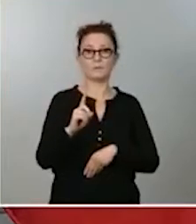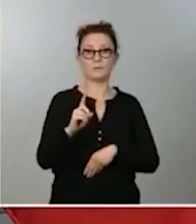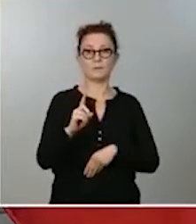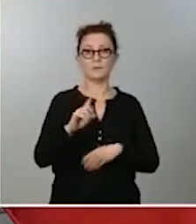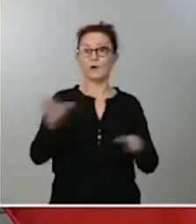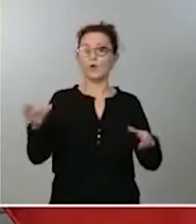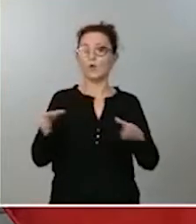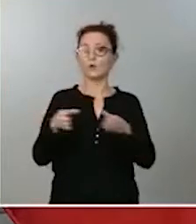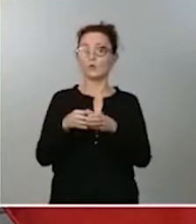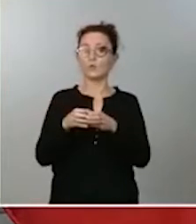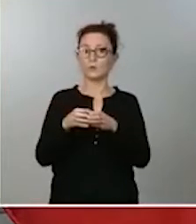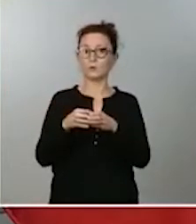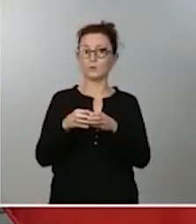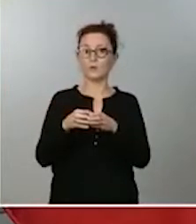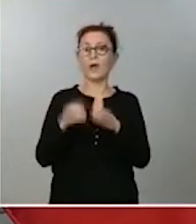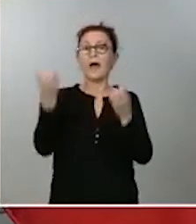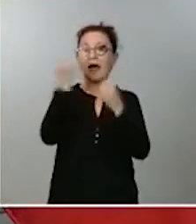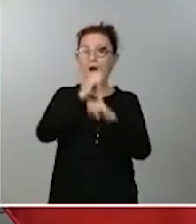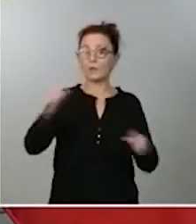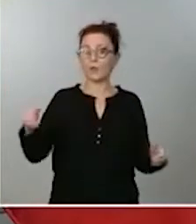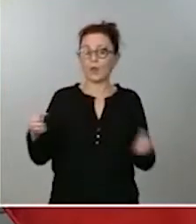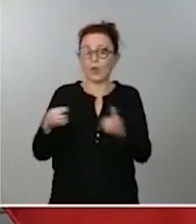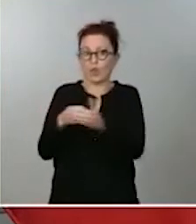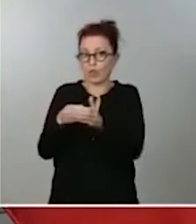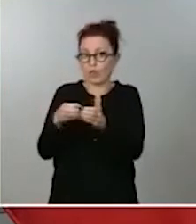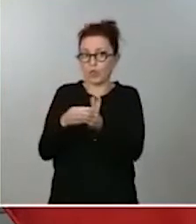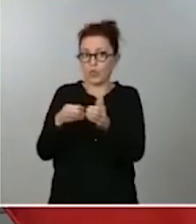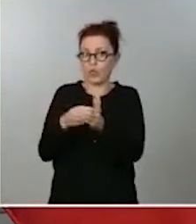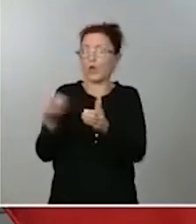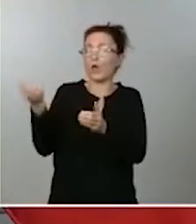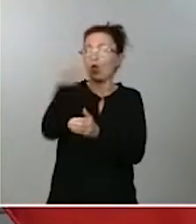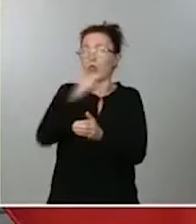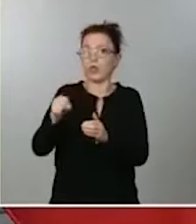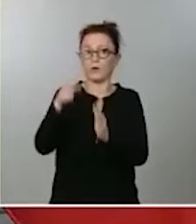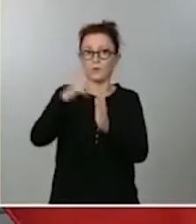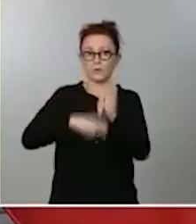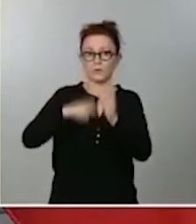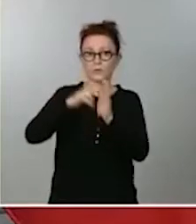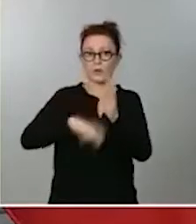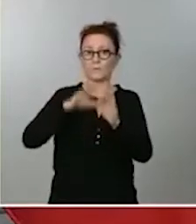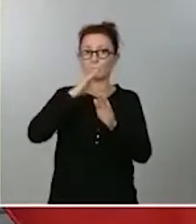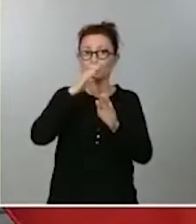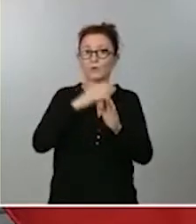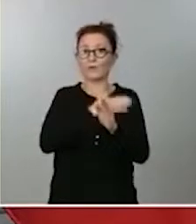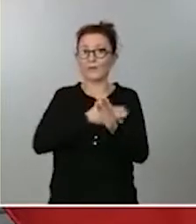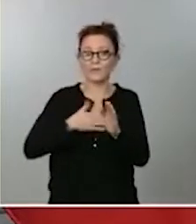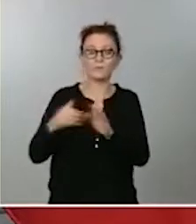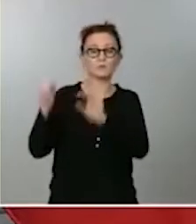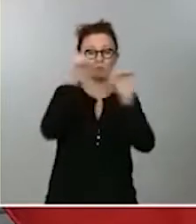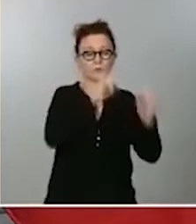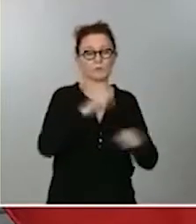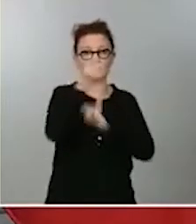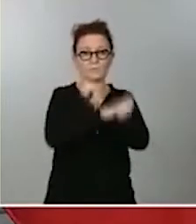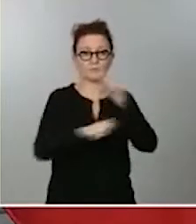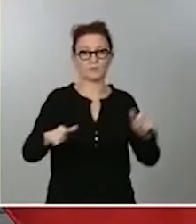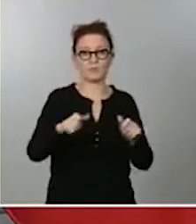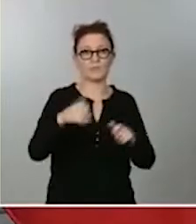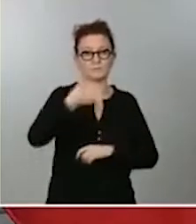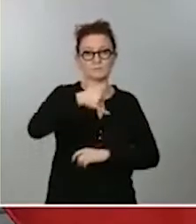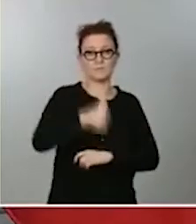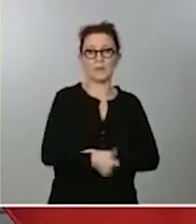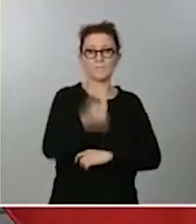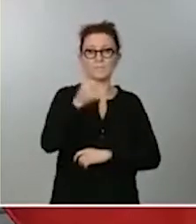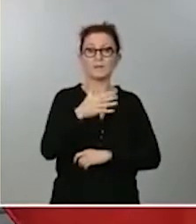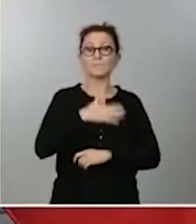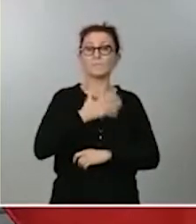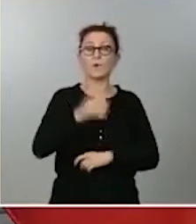normas que, entre todos, nos hemos dotado para poder proteger a las personas más vulnerables, frenar la expansión del virus y poder sostener